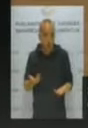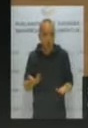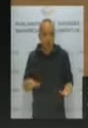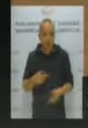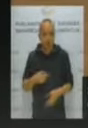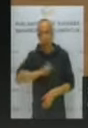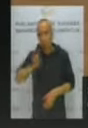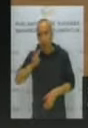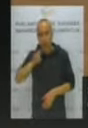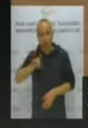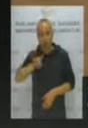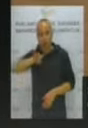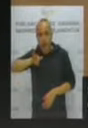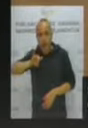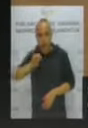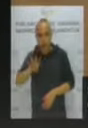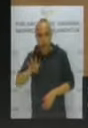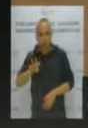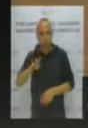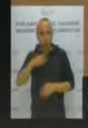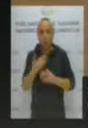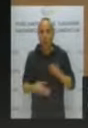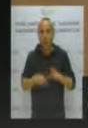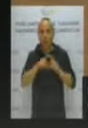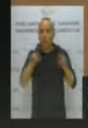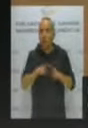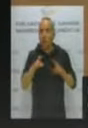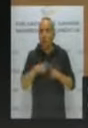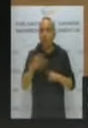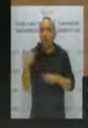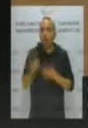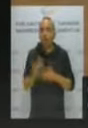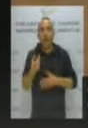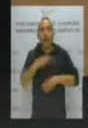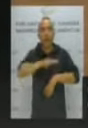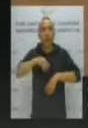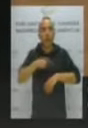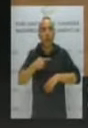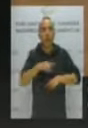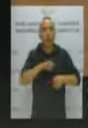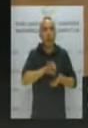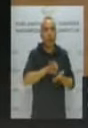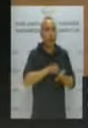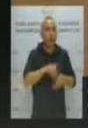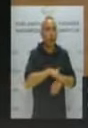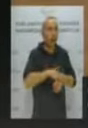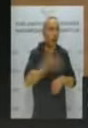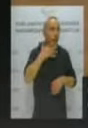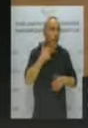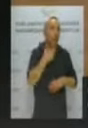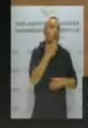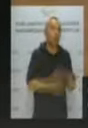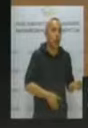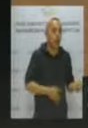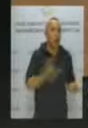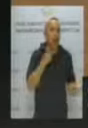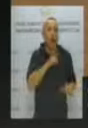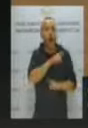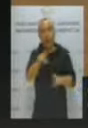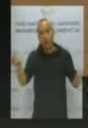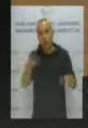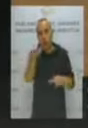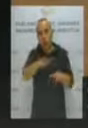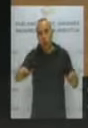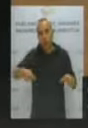2014, un fallo informático ha afectado a esta mañana durante tres horas a los servicios del gobierno de Navarra y comunica a los ciudadanos. Para eso es el